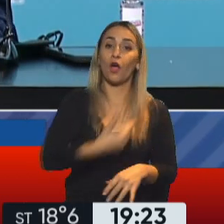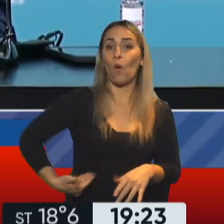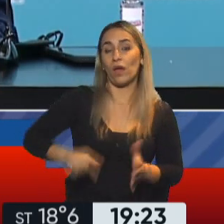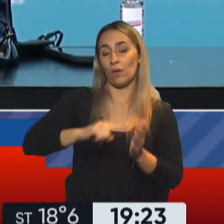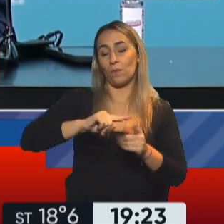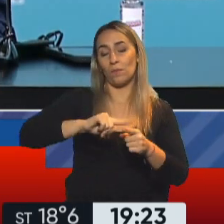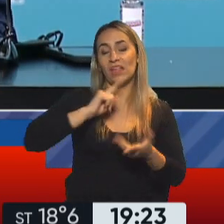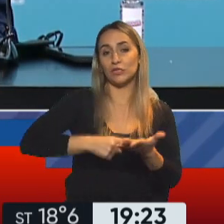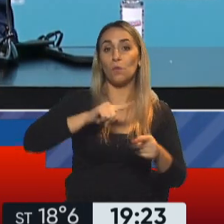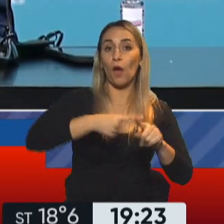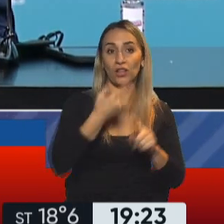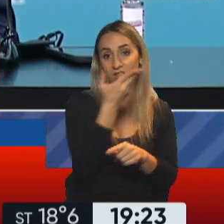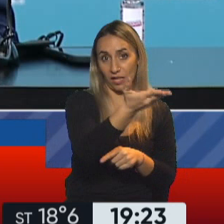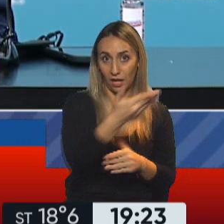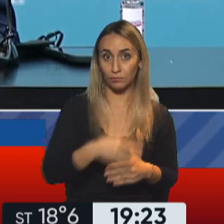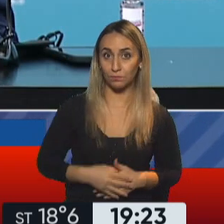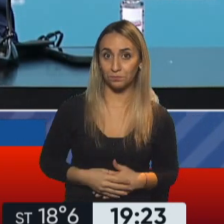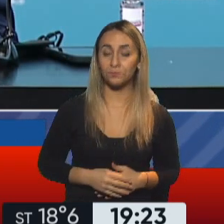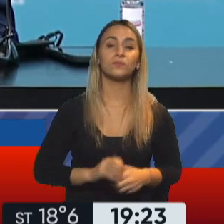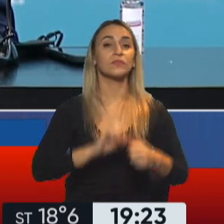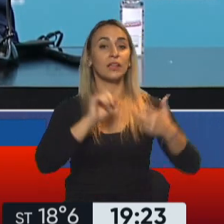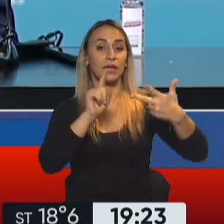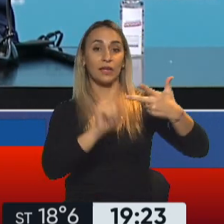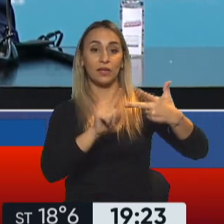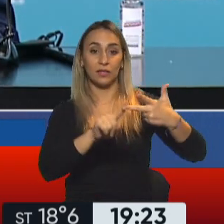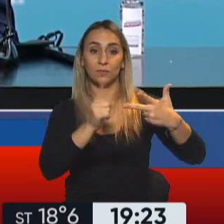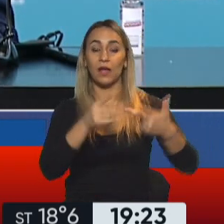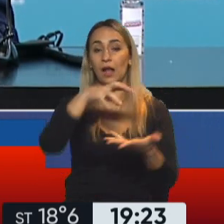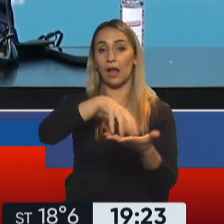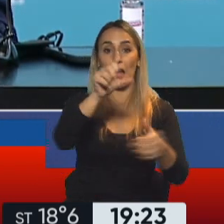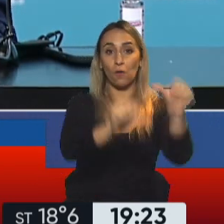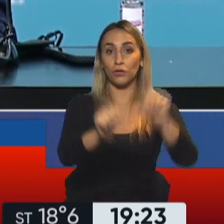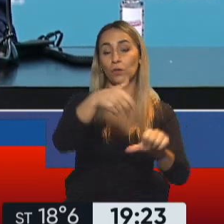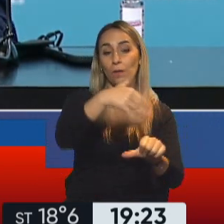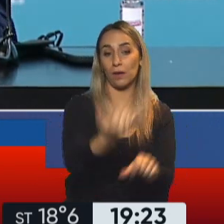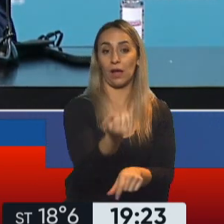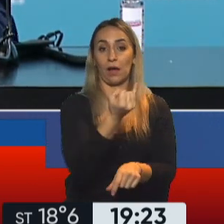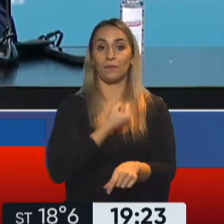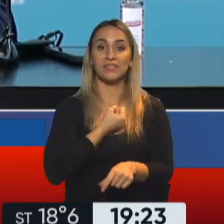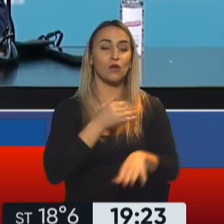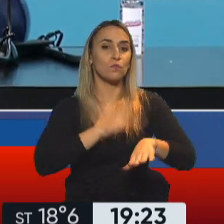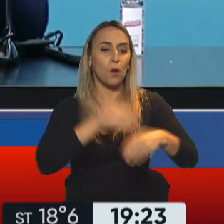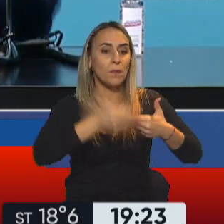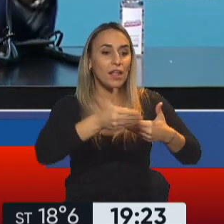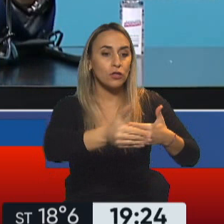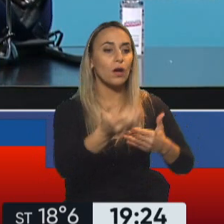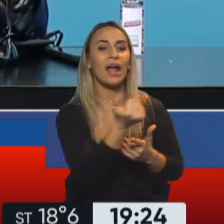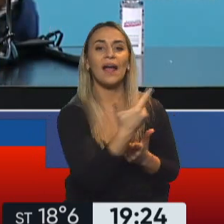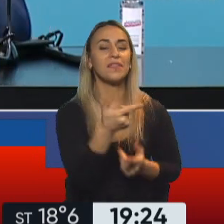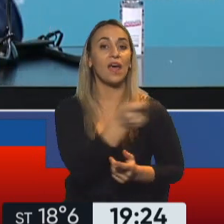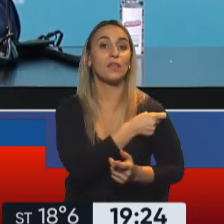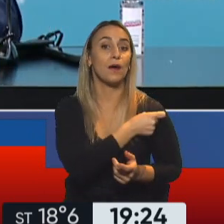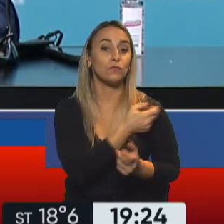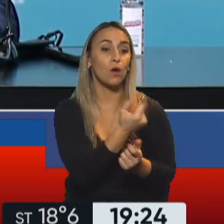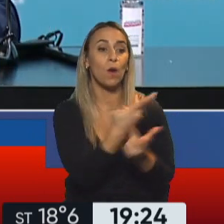de la India. En tercer lugar, en ese caso el laboratorio nos va a decir en cada momento cuál es la disponibilidad de vacunas y nosotros